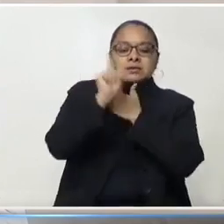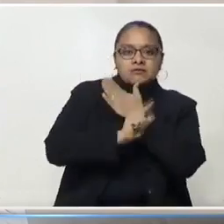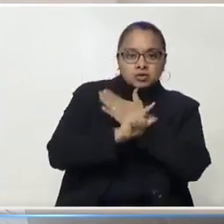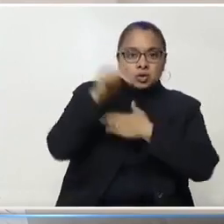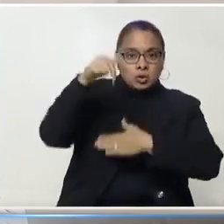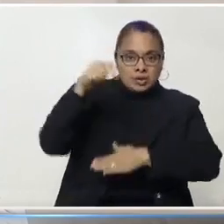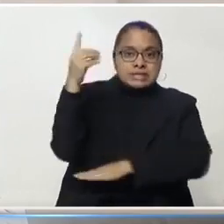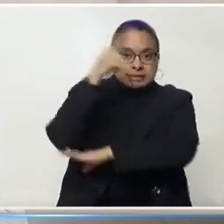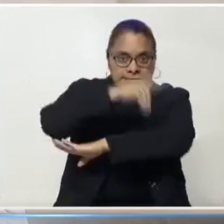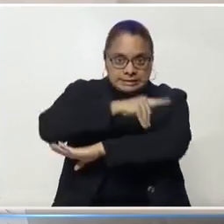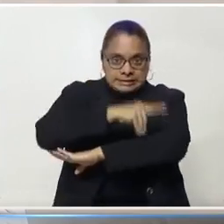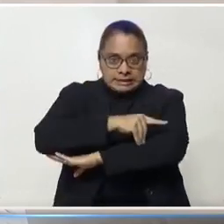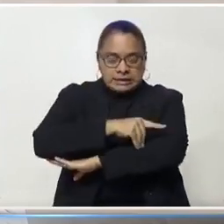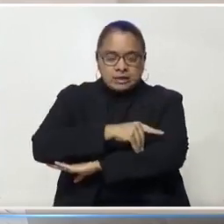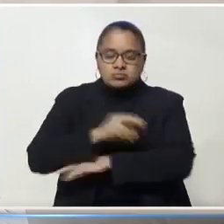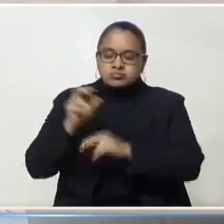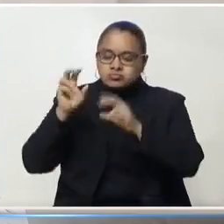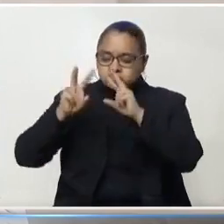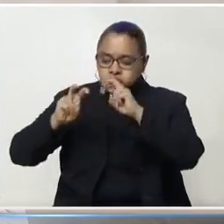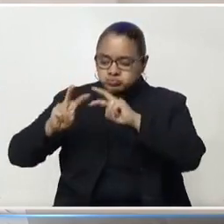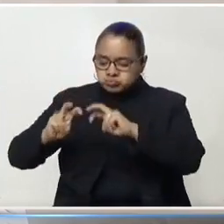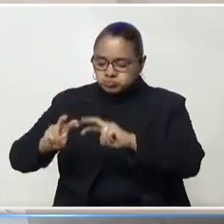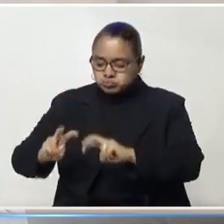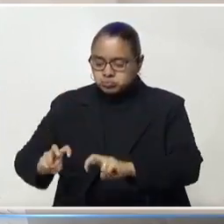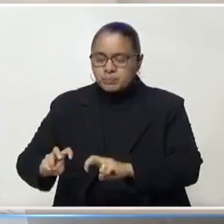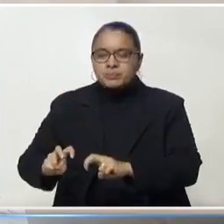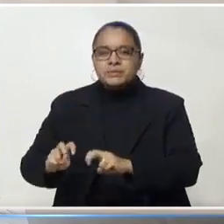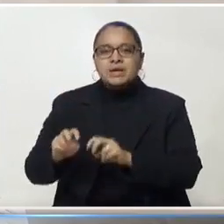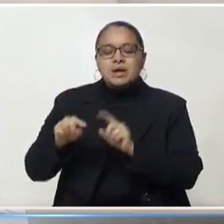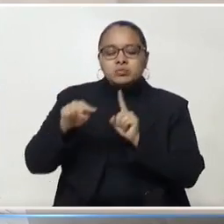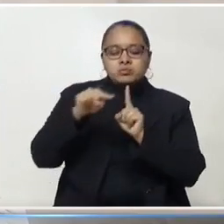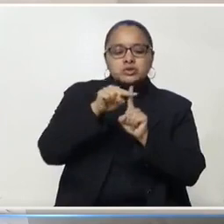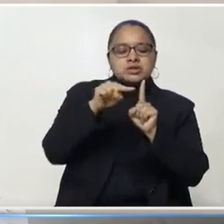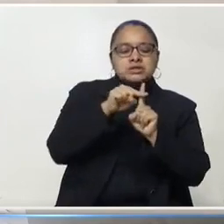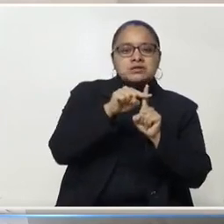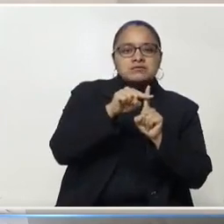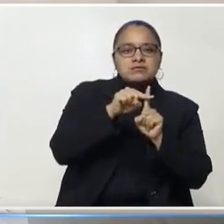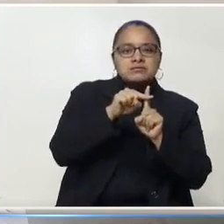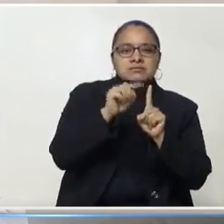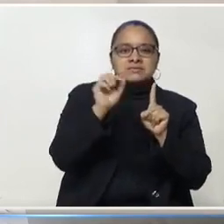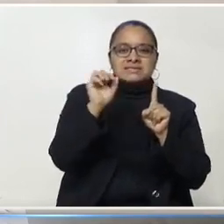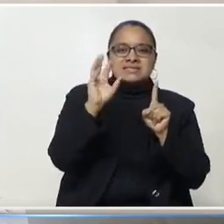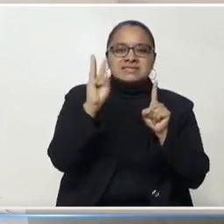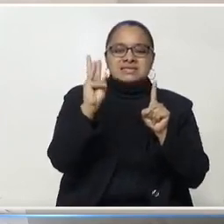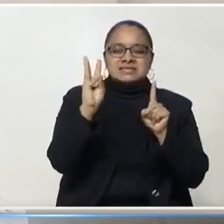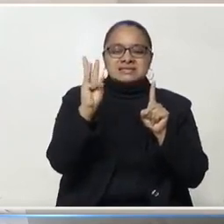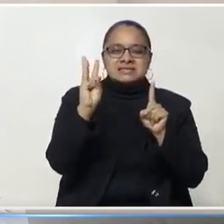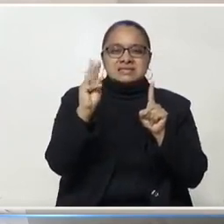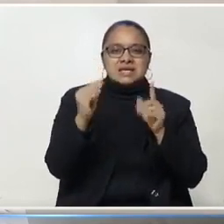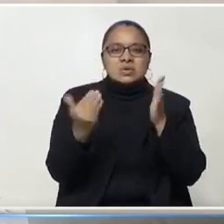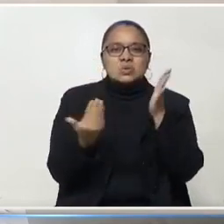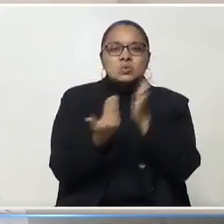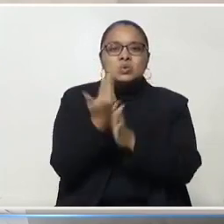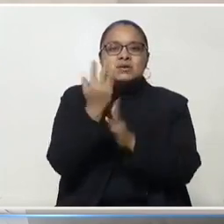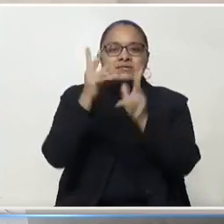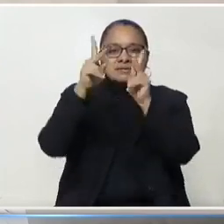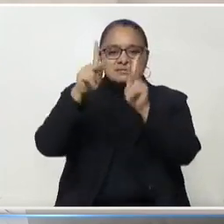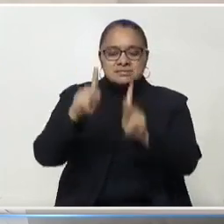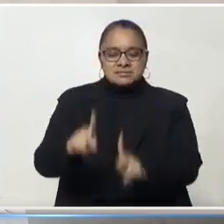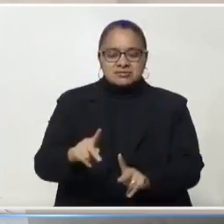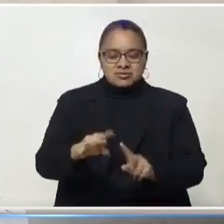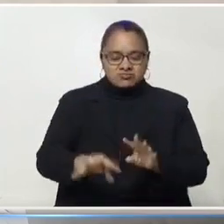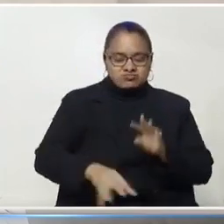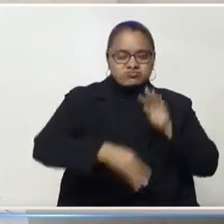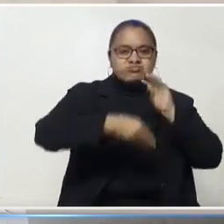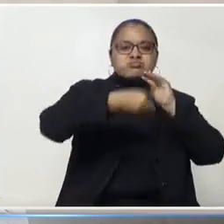Laboratorio Nacional de Virología, resultaron positivos 16 nuevos casos de